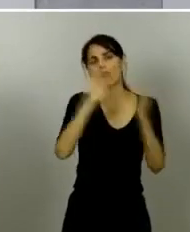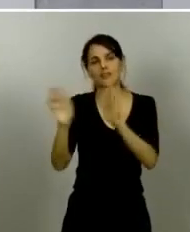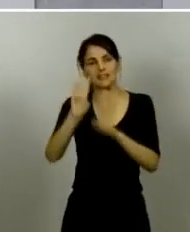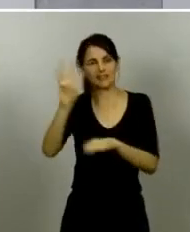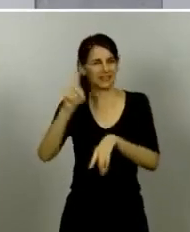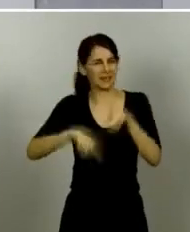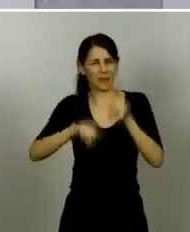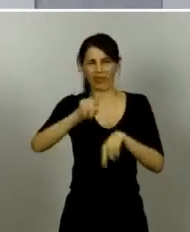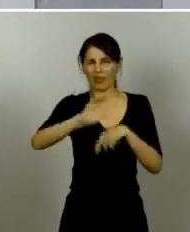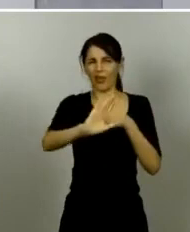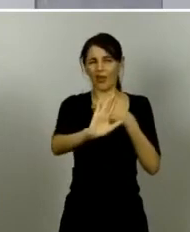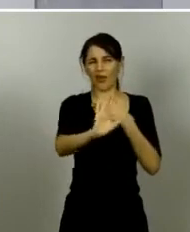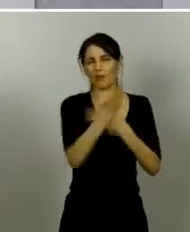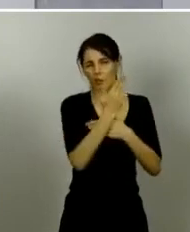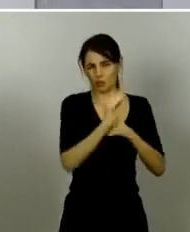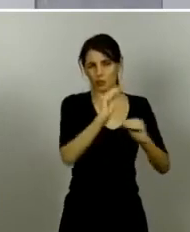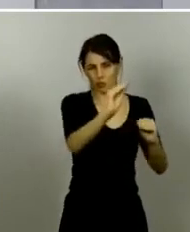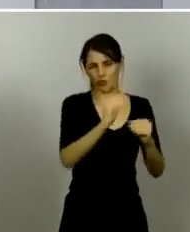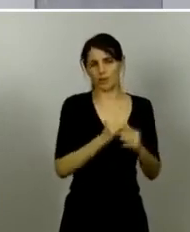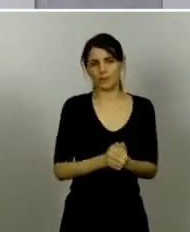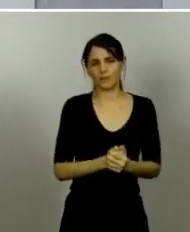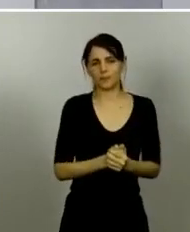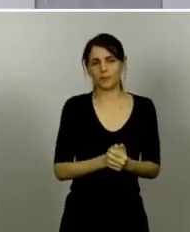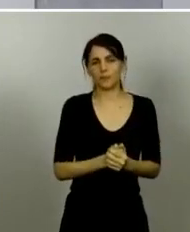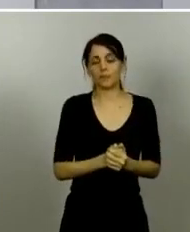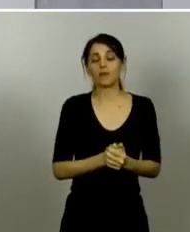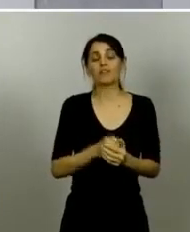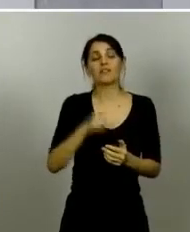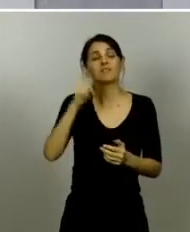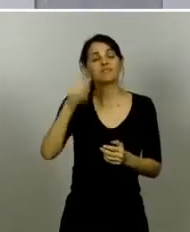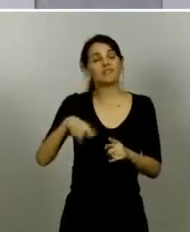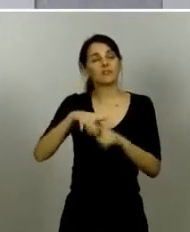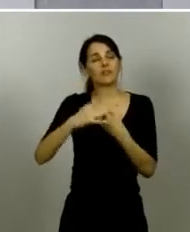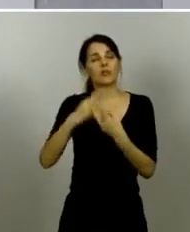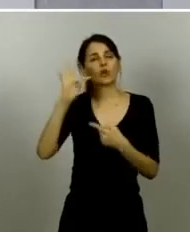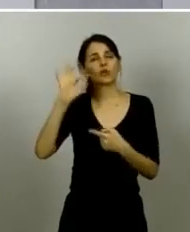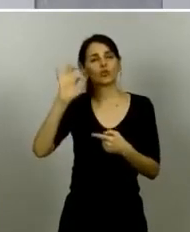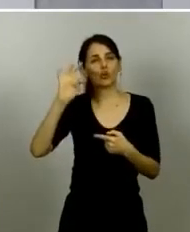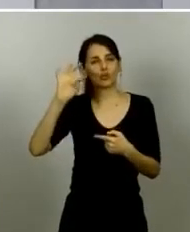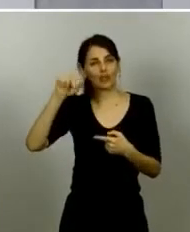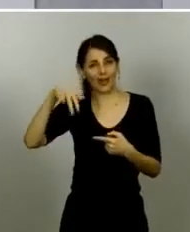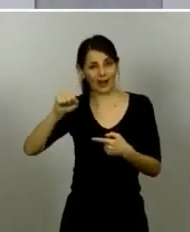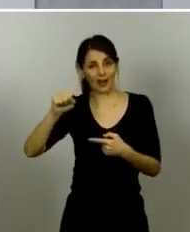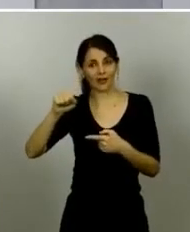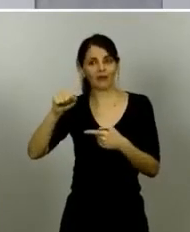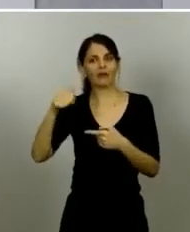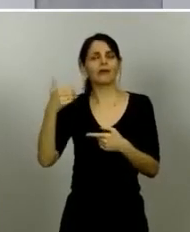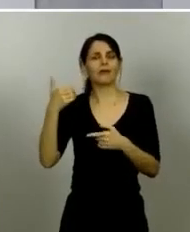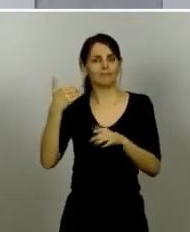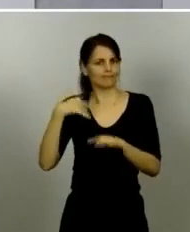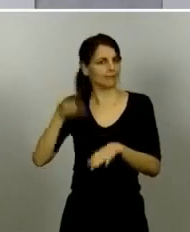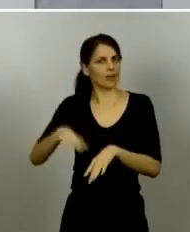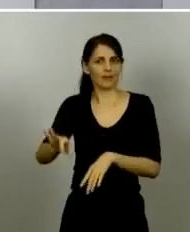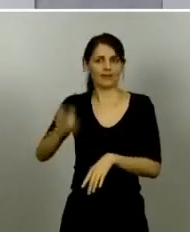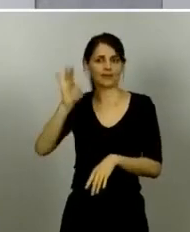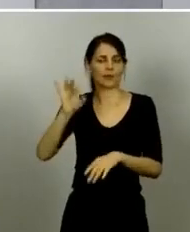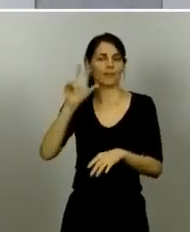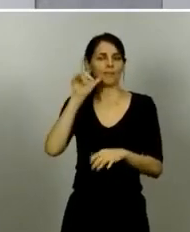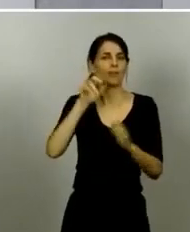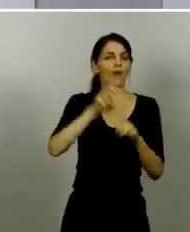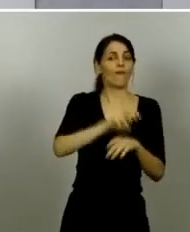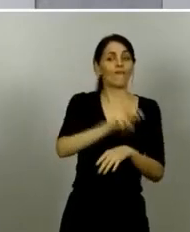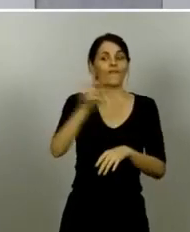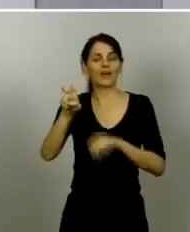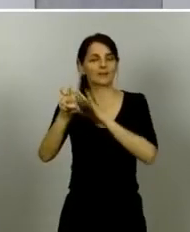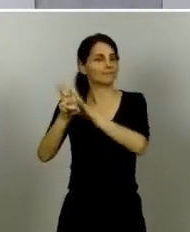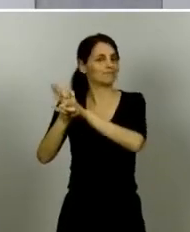Totana ya también se tomó una decisión de durante unos días pausar la evolución y permanecer en fase 1